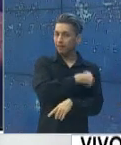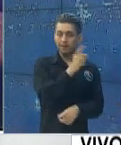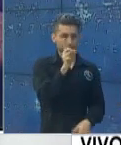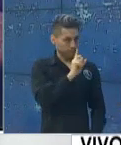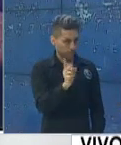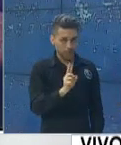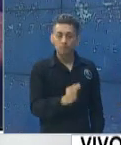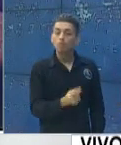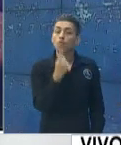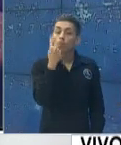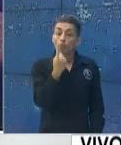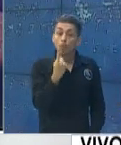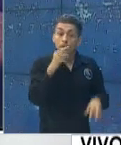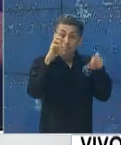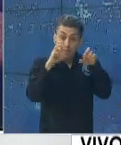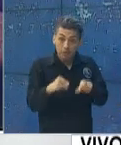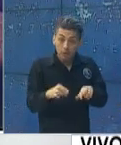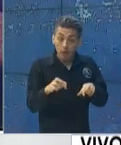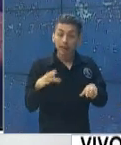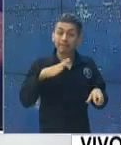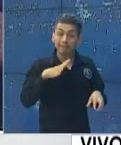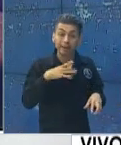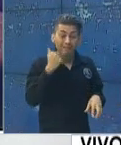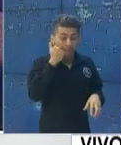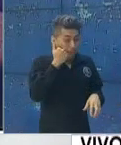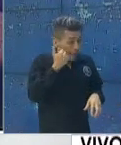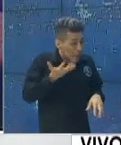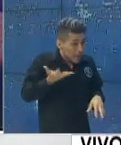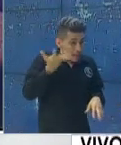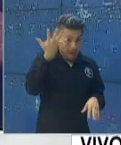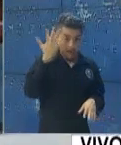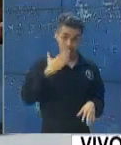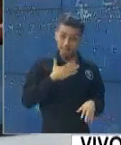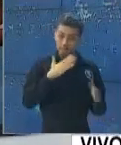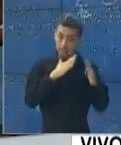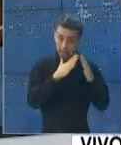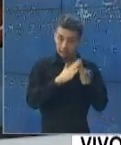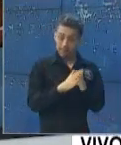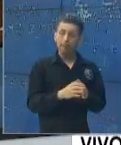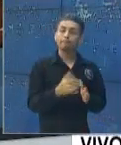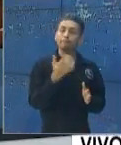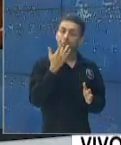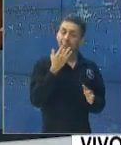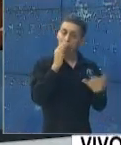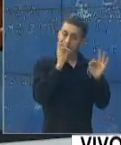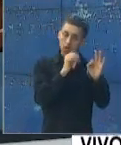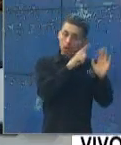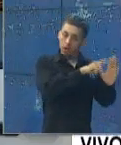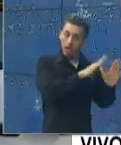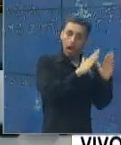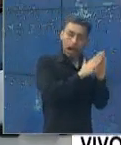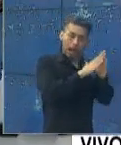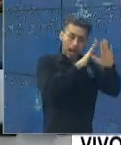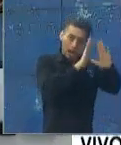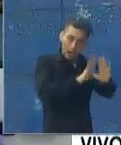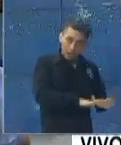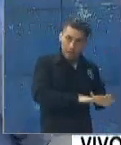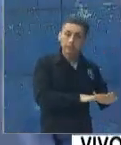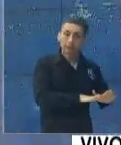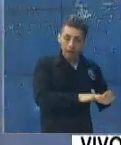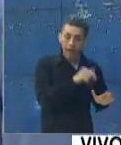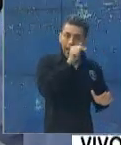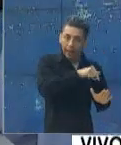una persona con una enfermedad crónica en nuestra casa, preferimos que se estabilice en la casa porque está mejor,